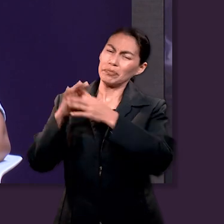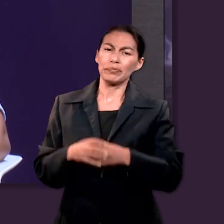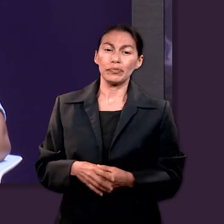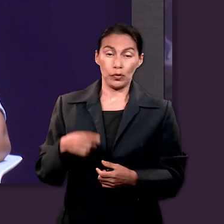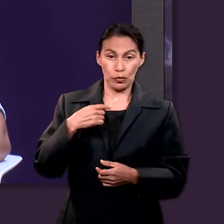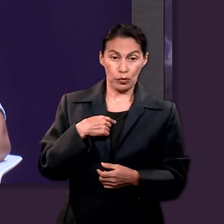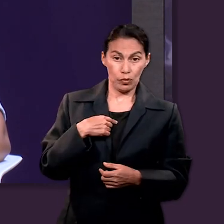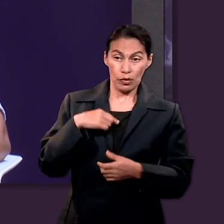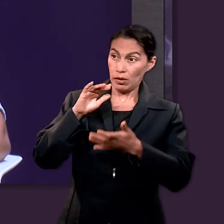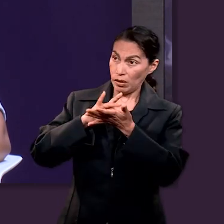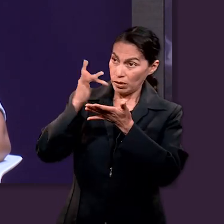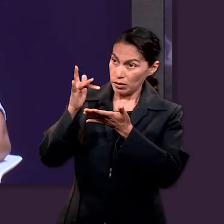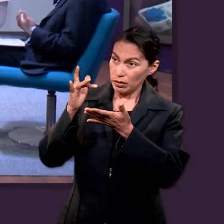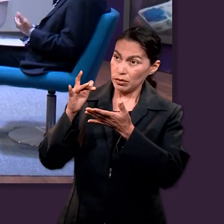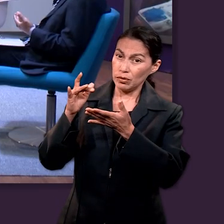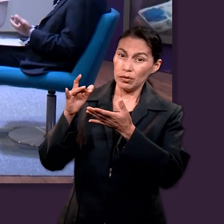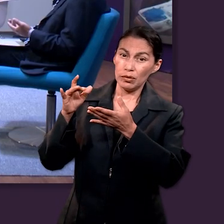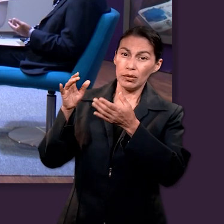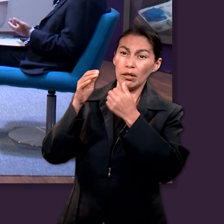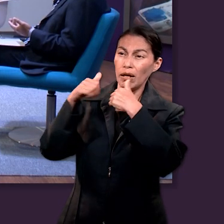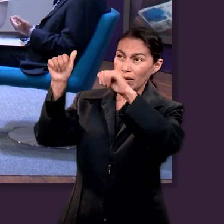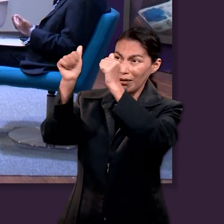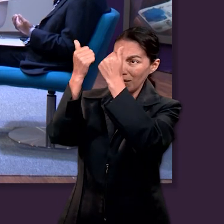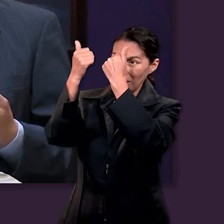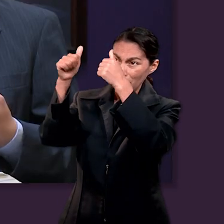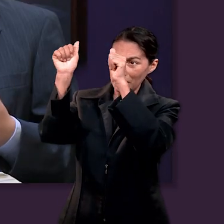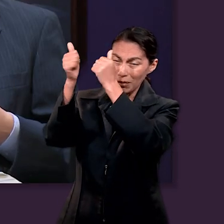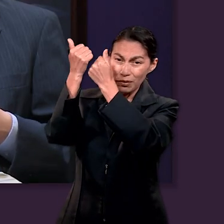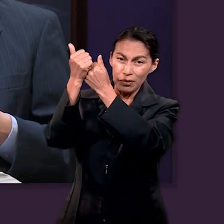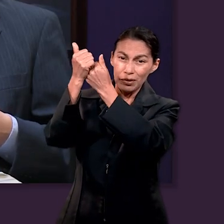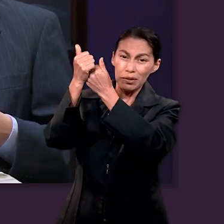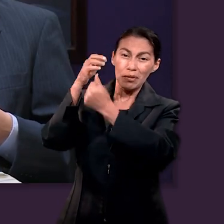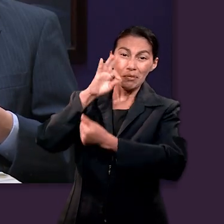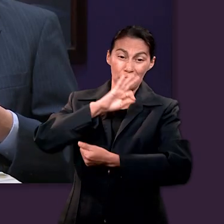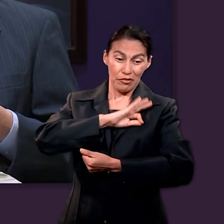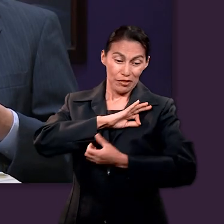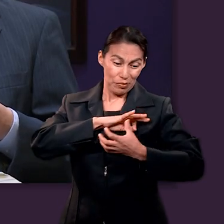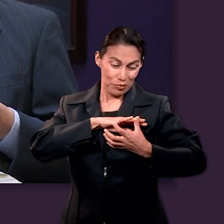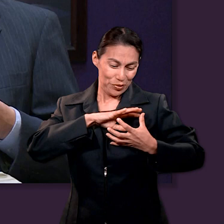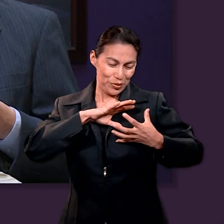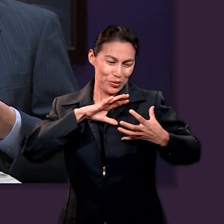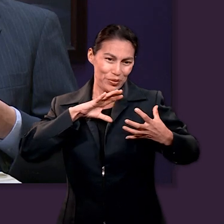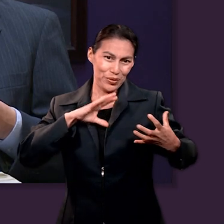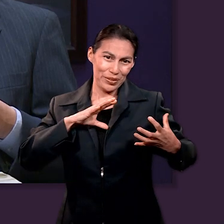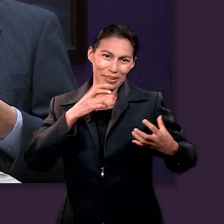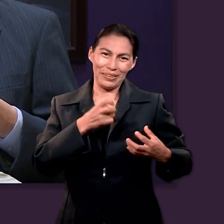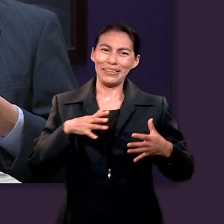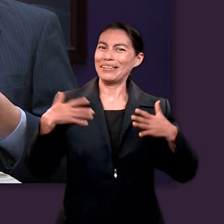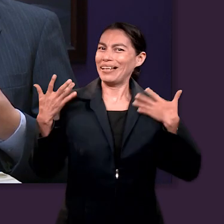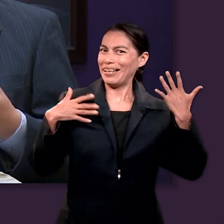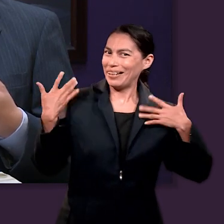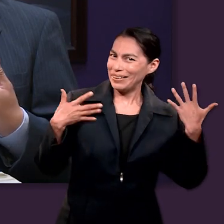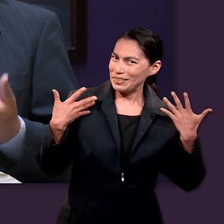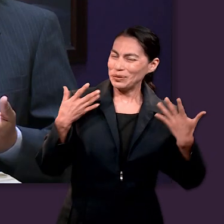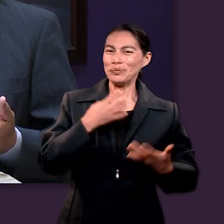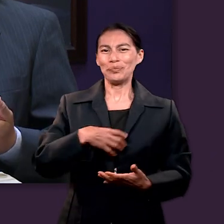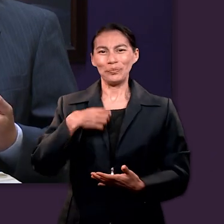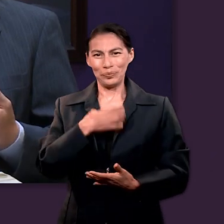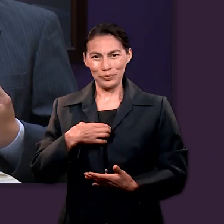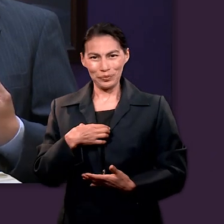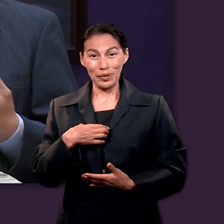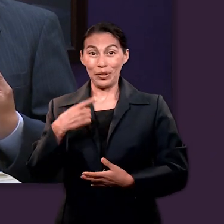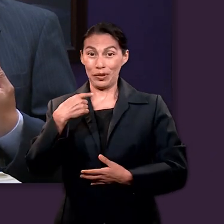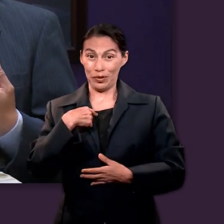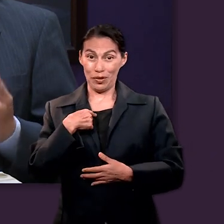alabando, es un acto de fe, ¿no? Si yo desarrollo la fe, entonces me siento feliz,